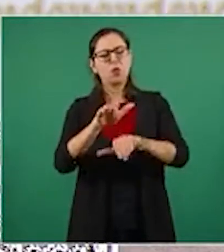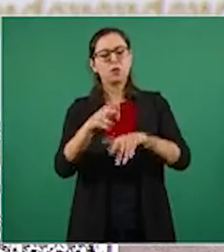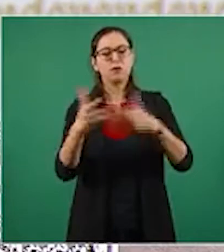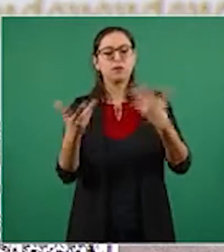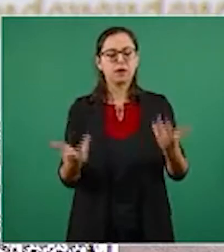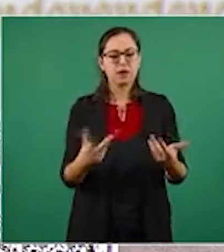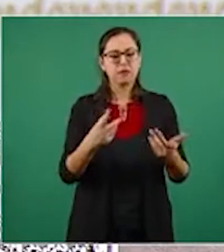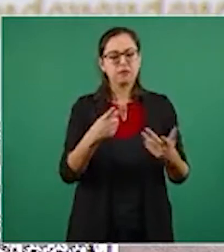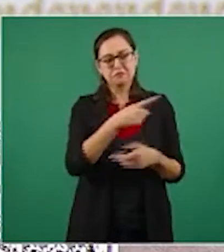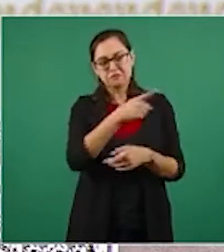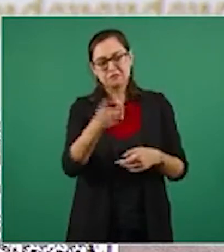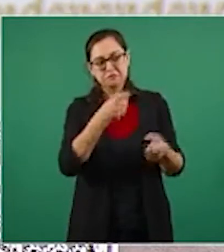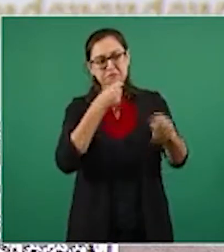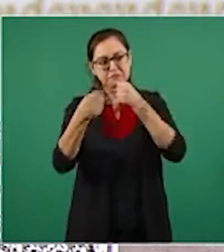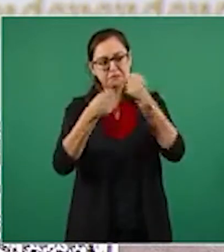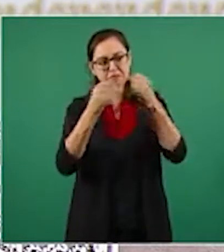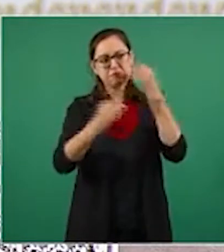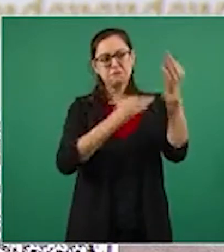mentiras de la semana.